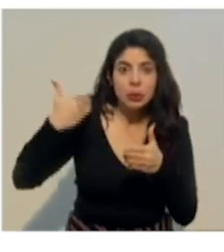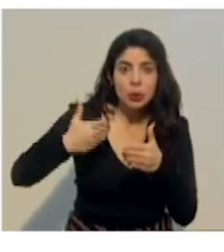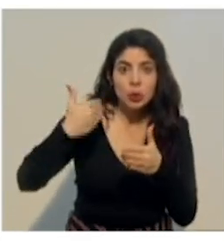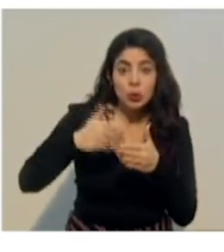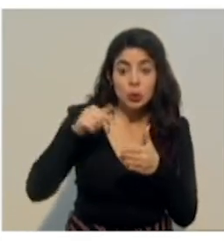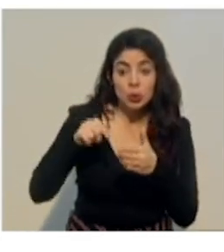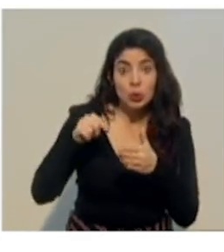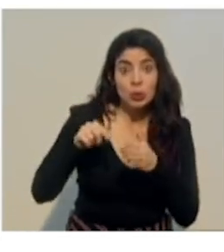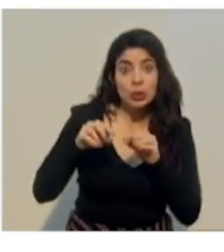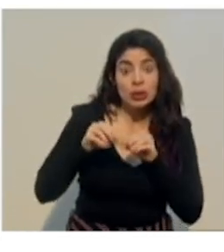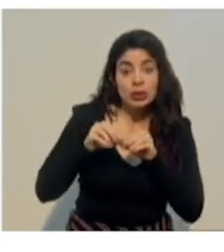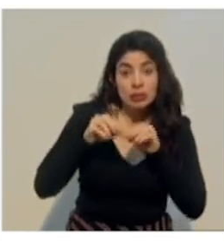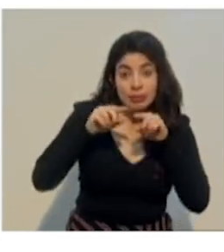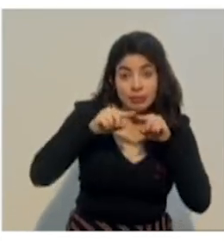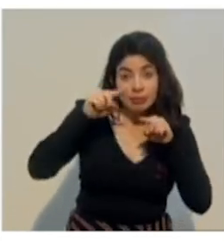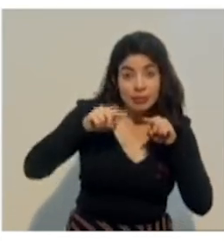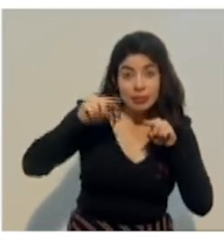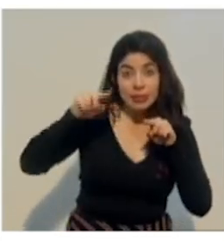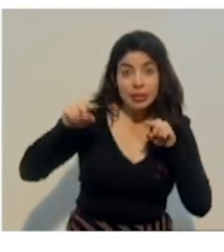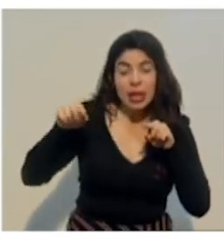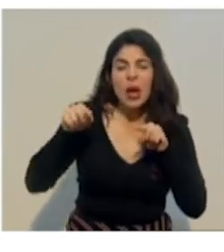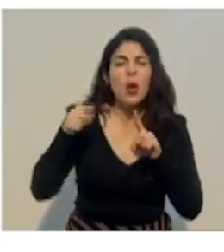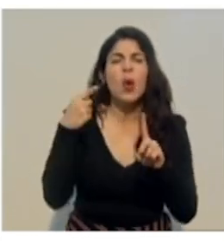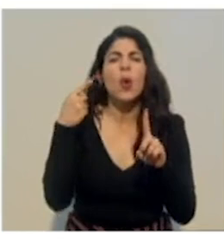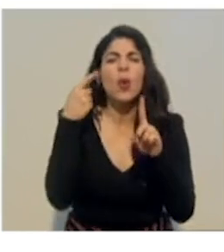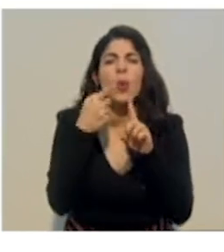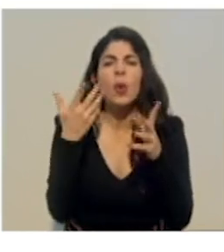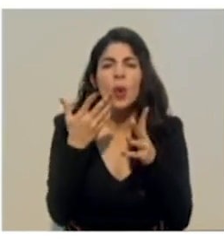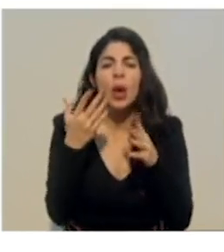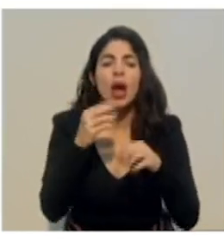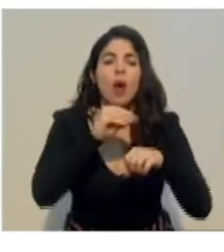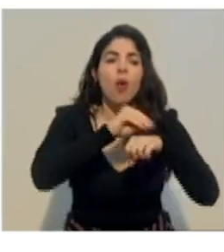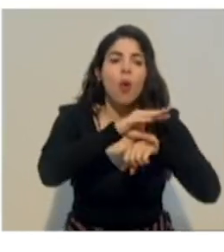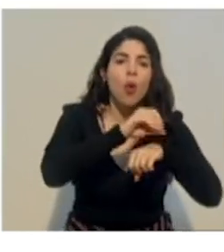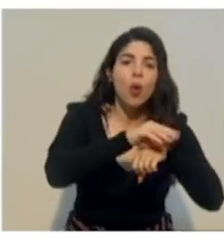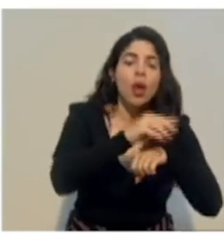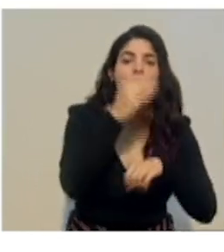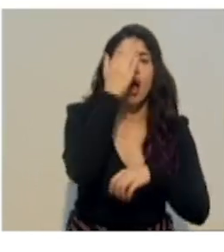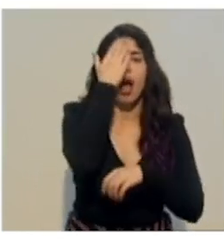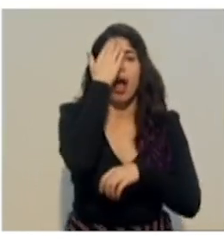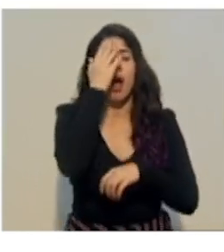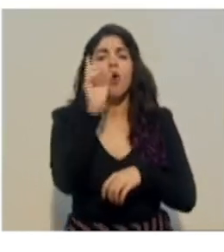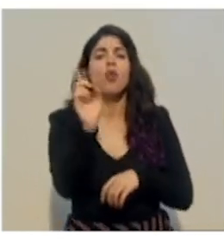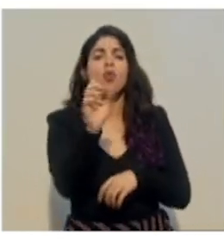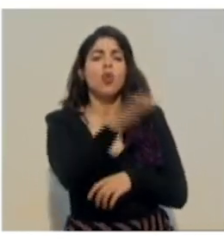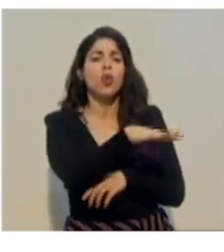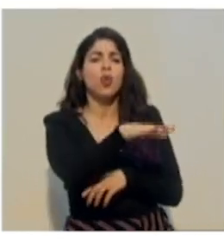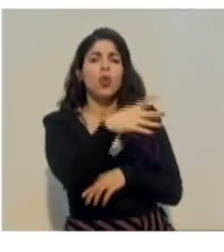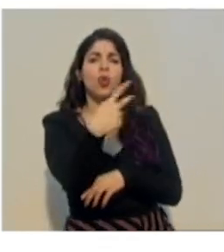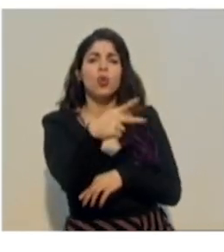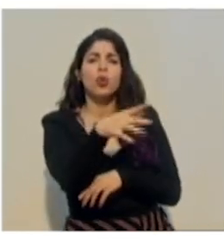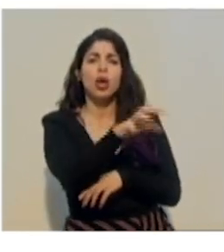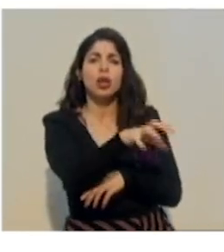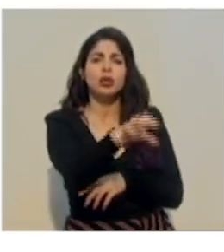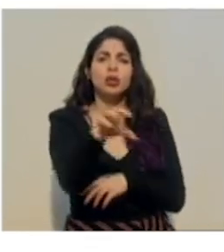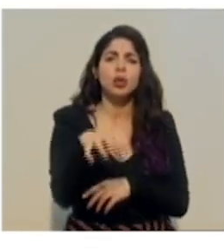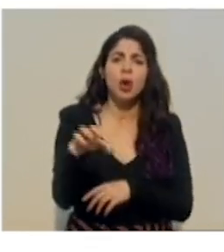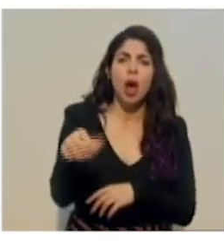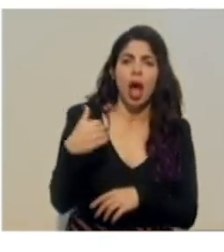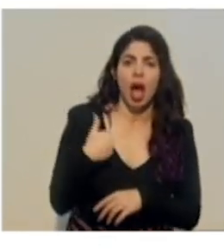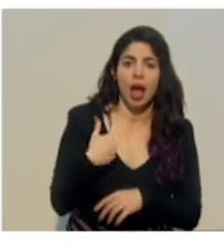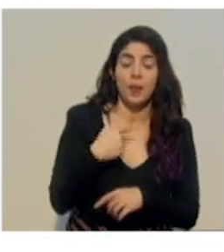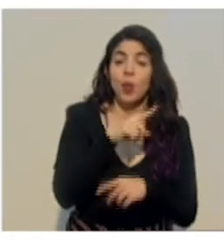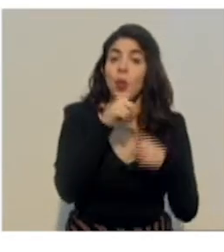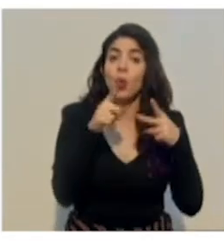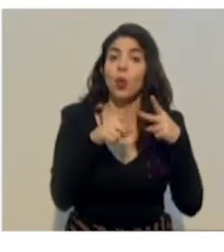tratar de orientar o definir los niveles de riesgo que eventualmente tenemos en el cantón. El otro gran componente de este